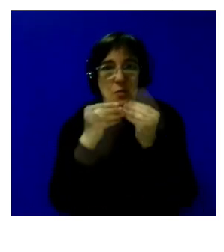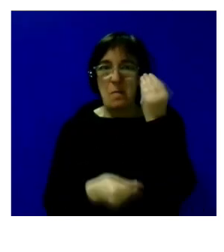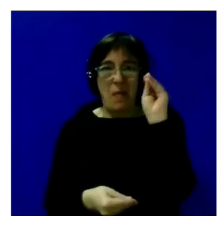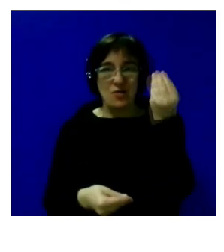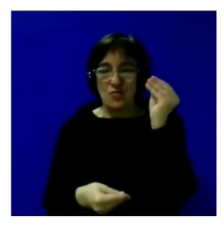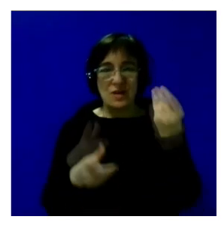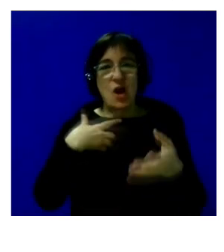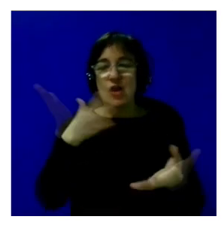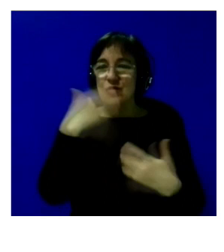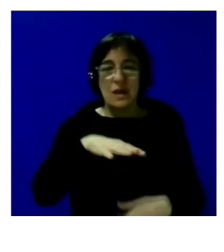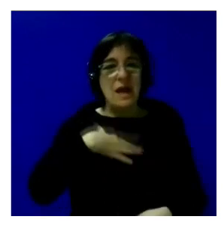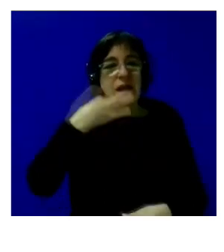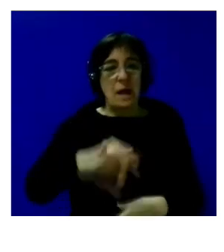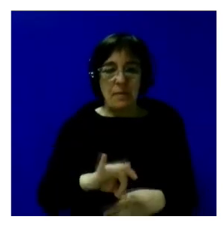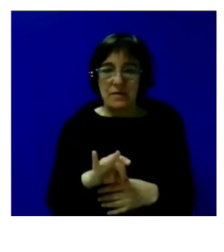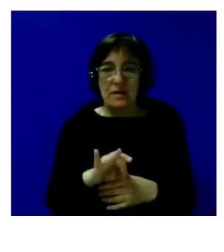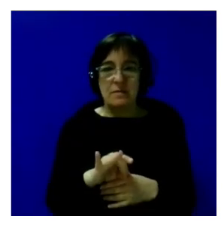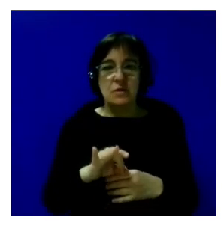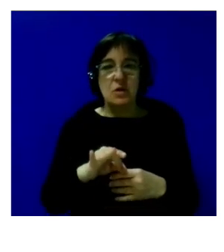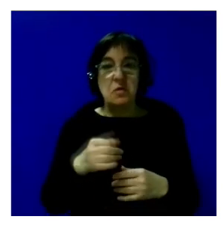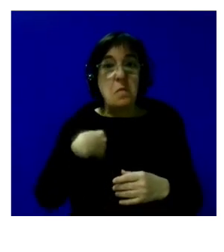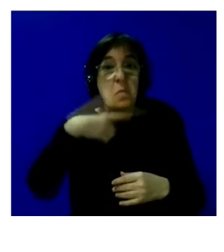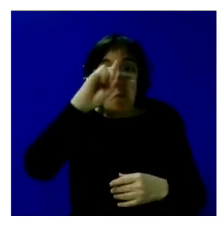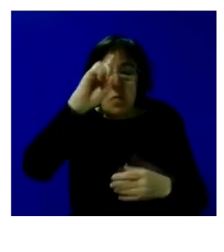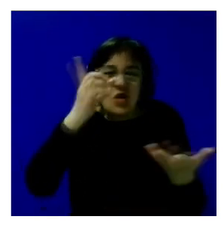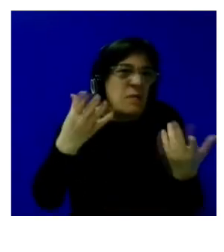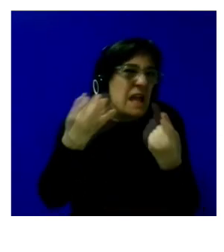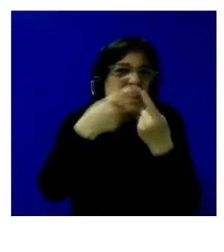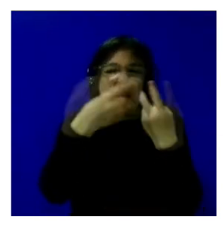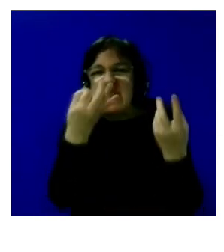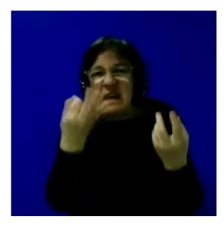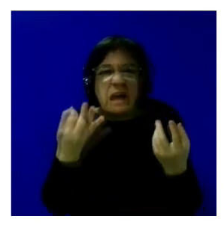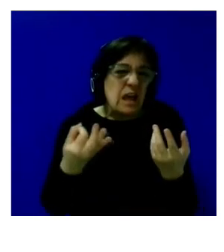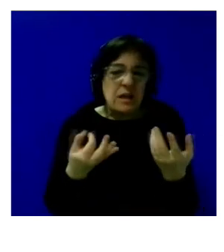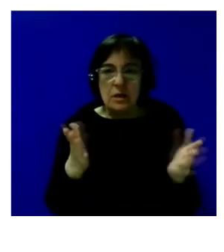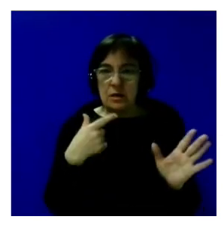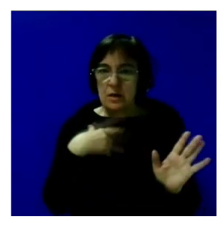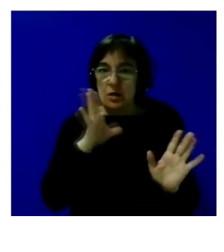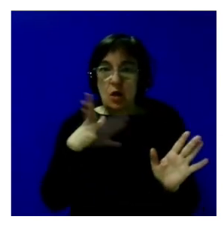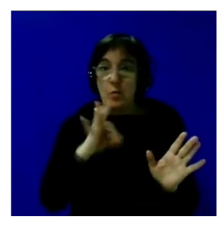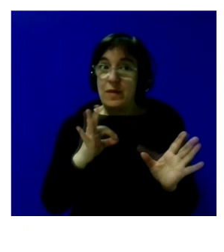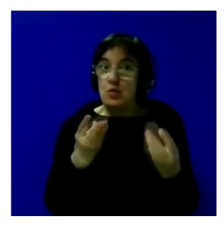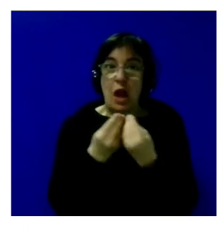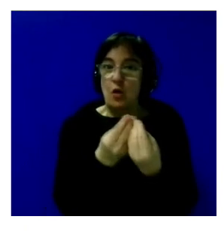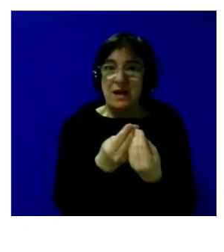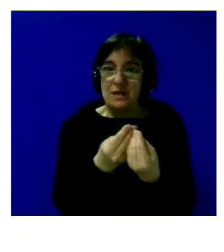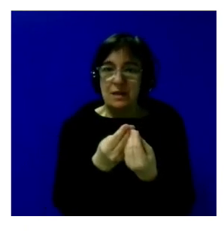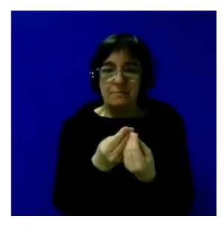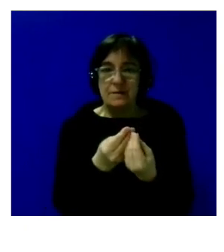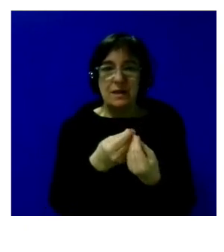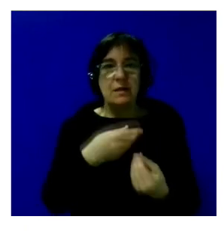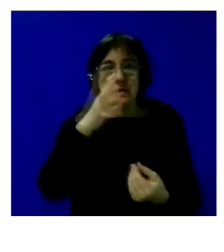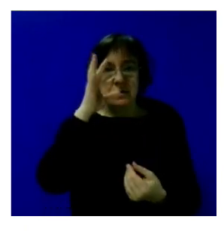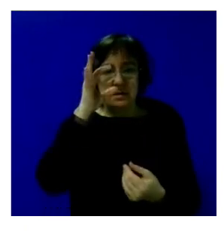la capacidad o el conocimiento no sabría deciros ahora mismo pero en este momento creo que no pudimos acompañarle y creo